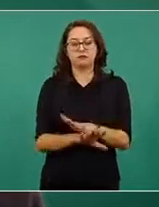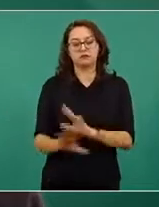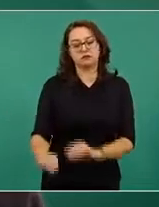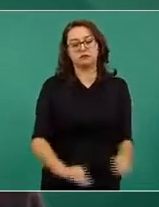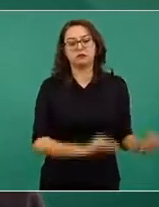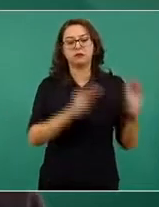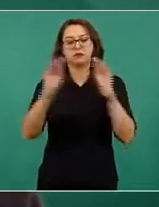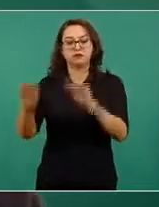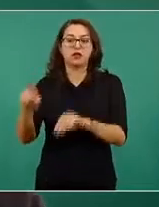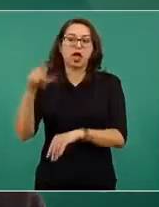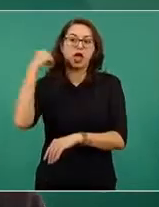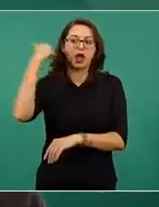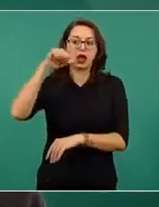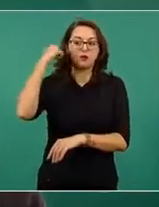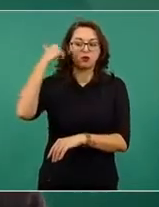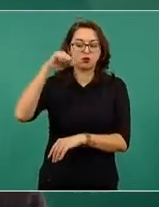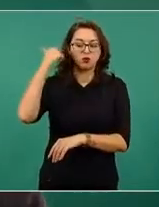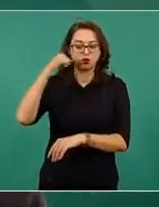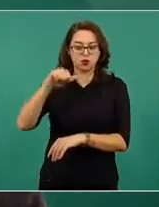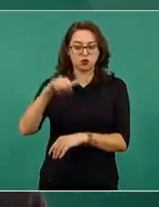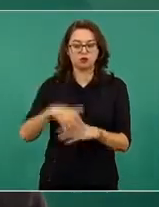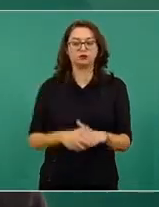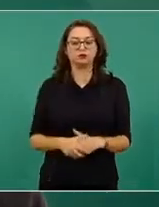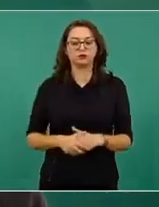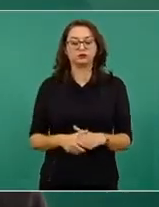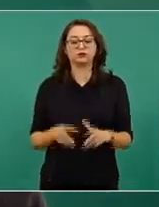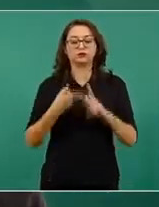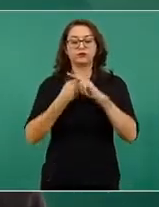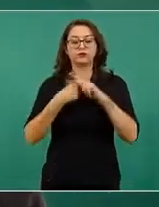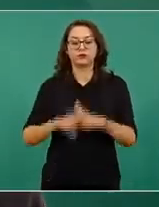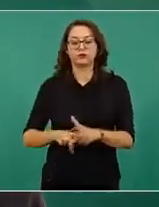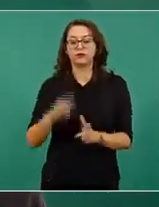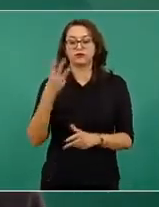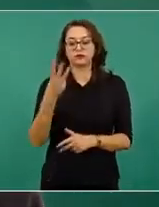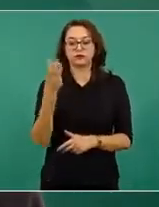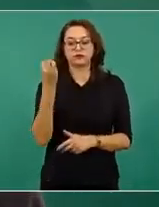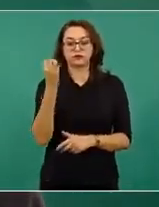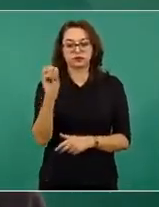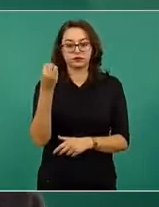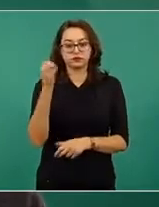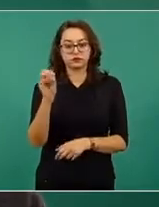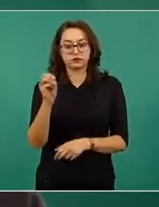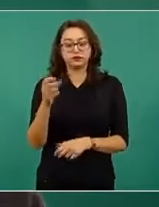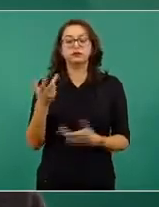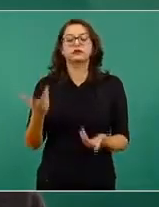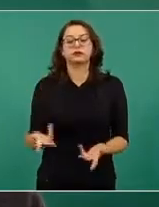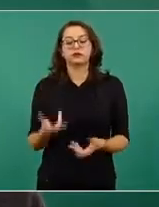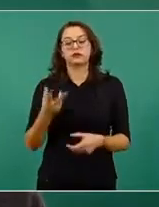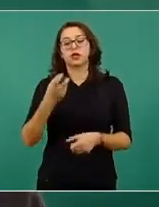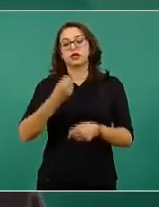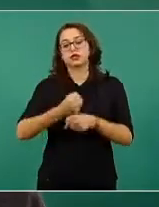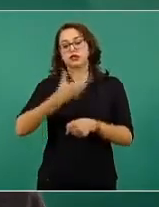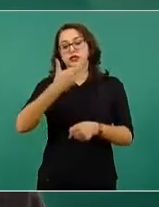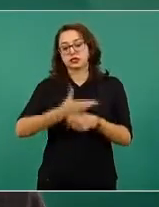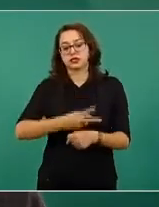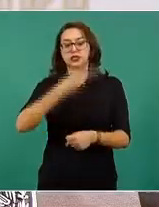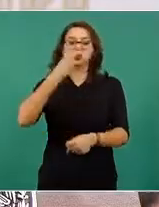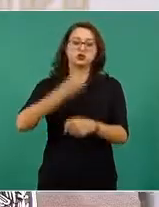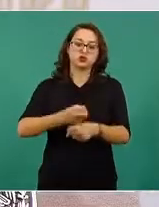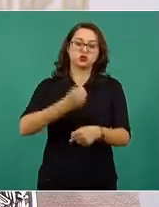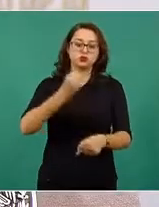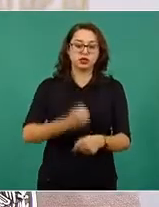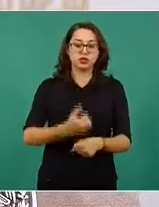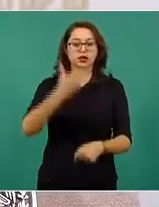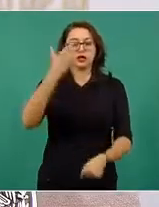octubre del presente año, comenzando por sus titulares, los de la Subsecretaría de Prevención y Promoción de la